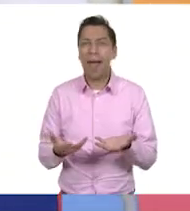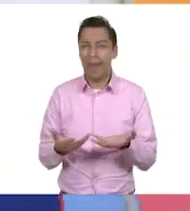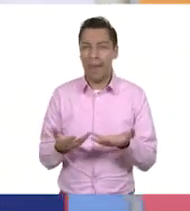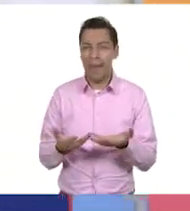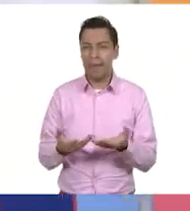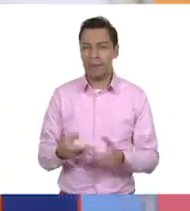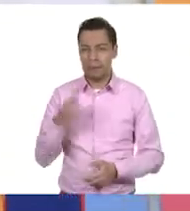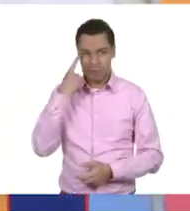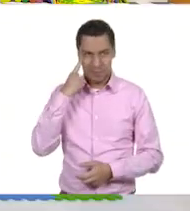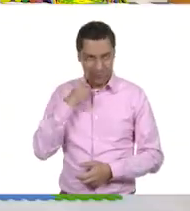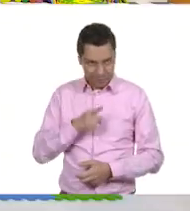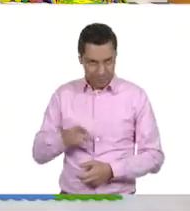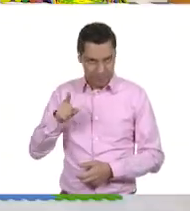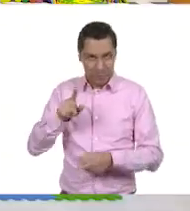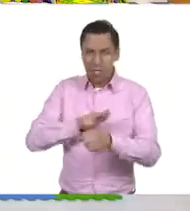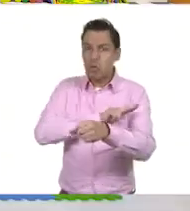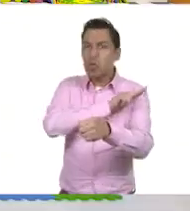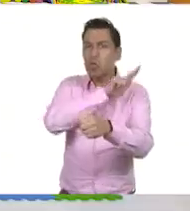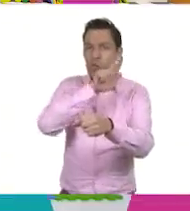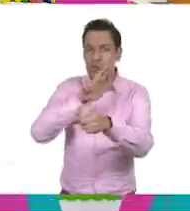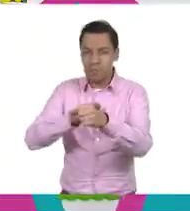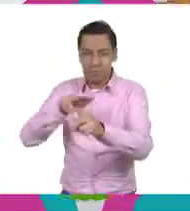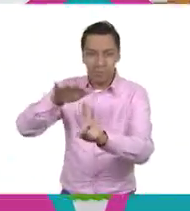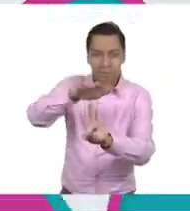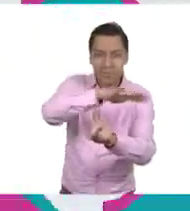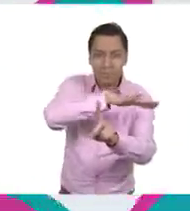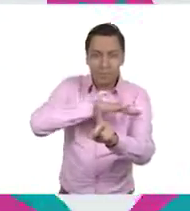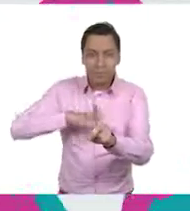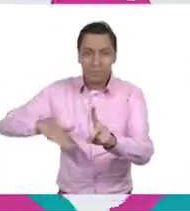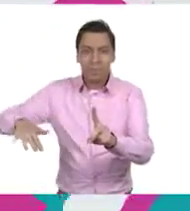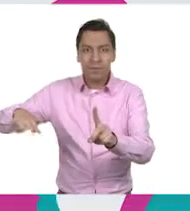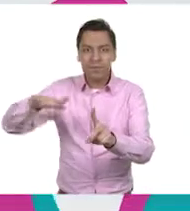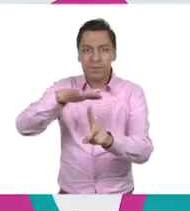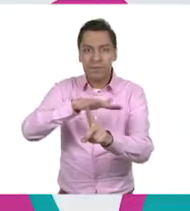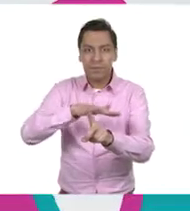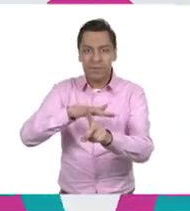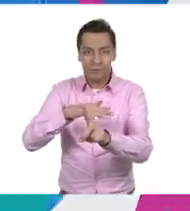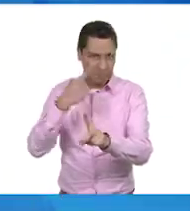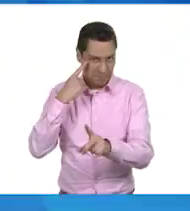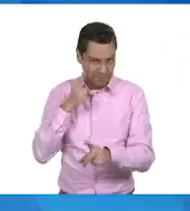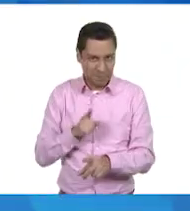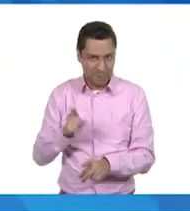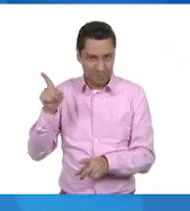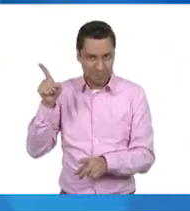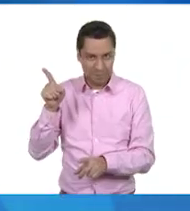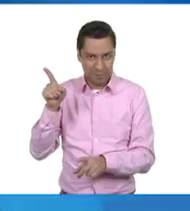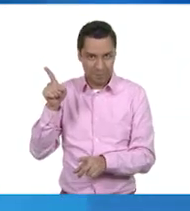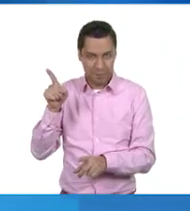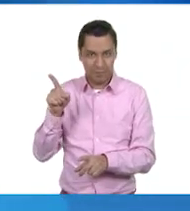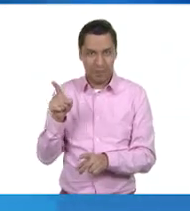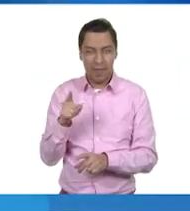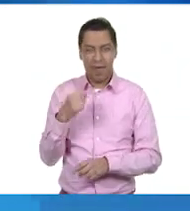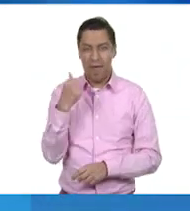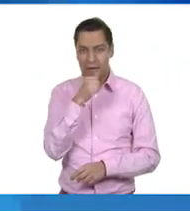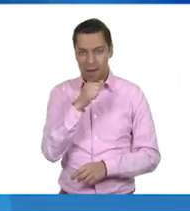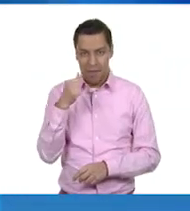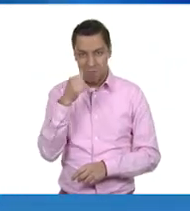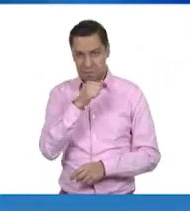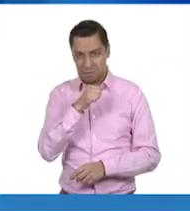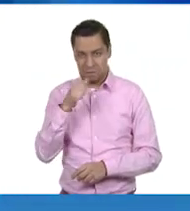naturales de los que sacamos algunas de estas necesidades básicas. A ver, veamos entonces. Tenemos el aire, por ejemplo,